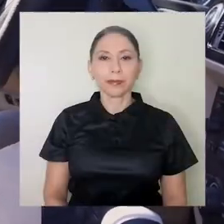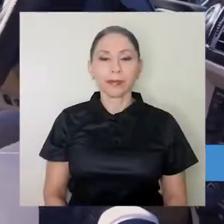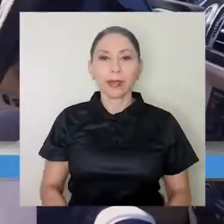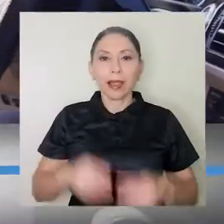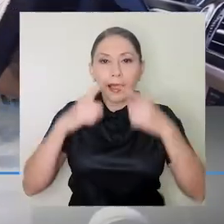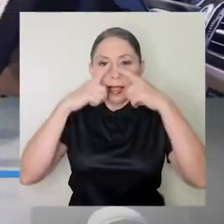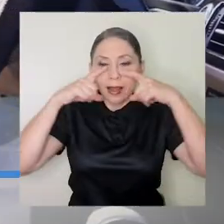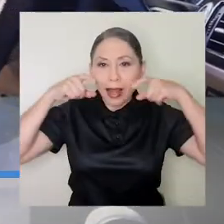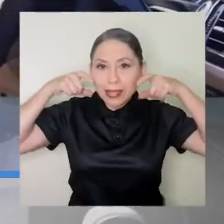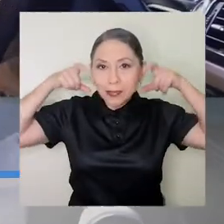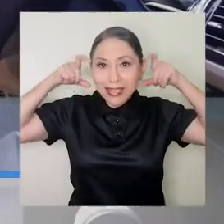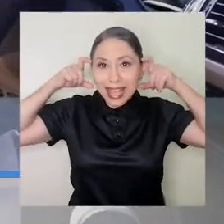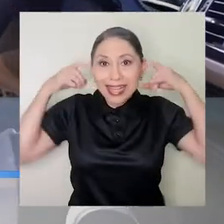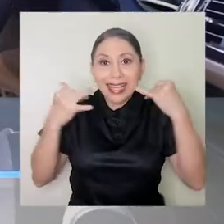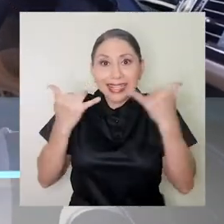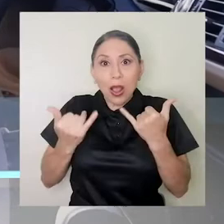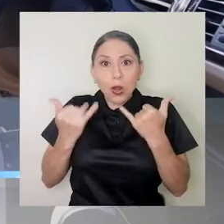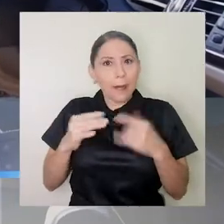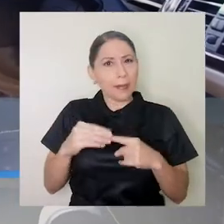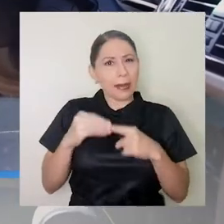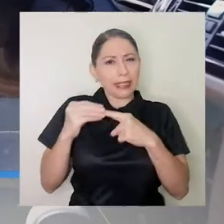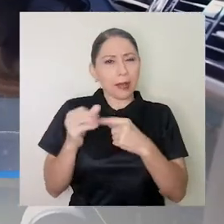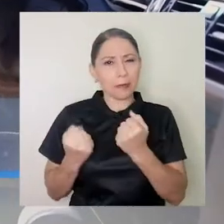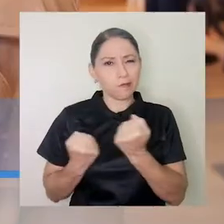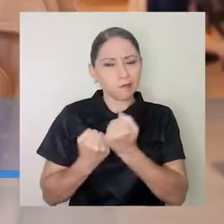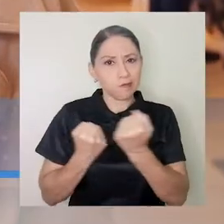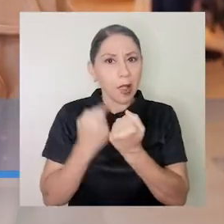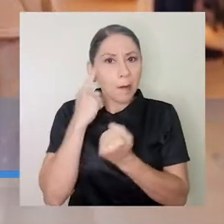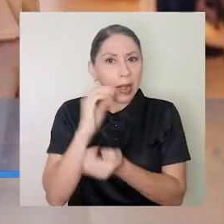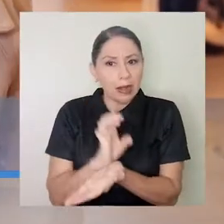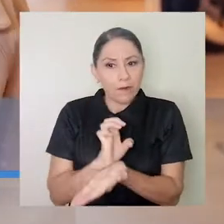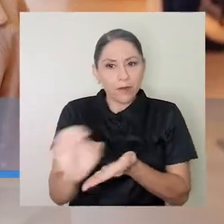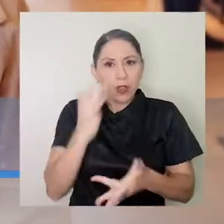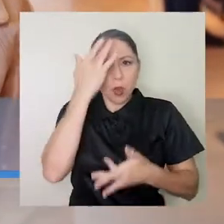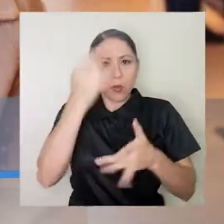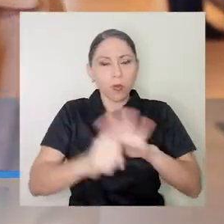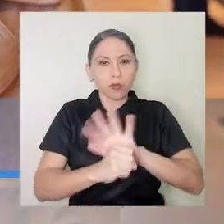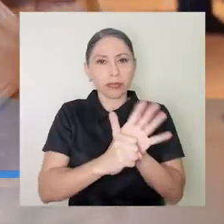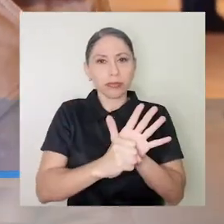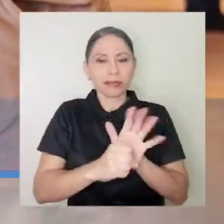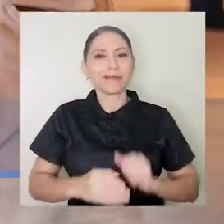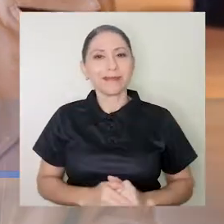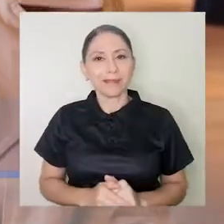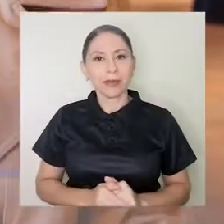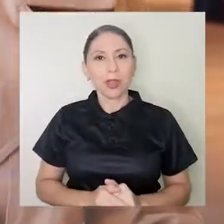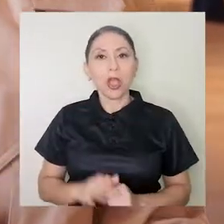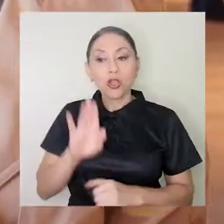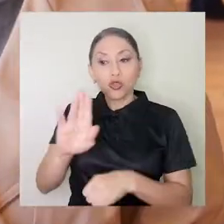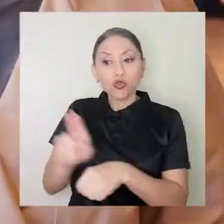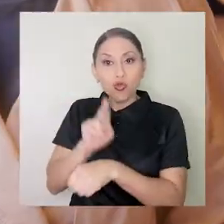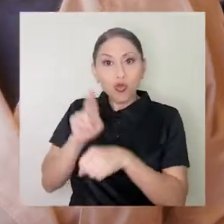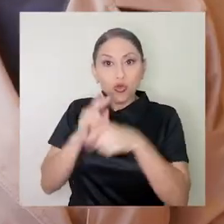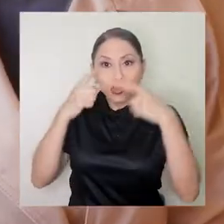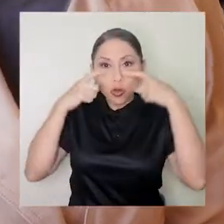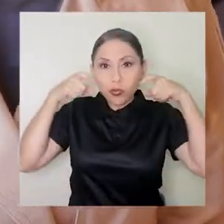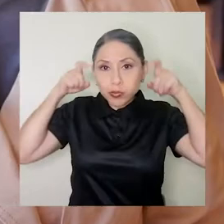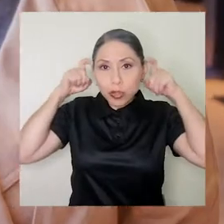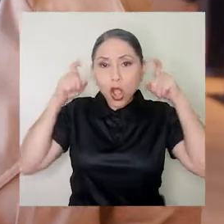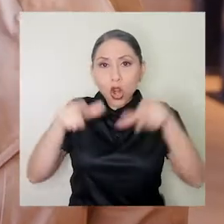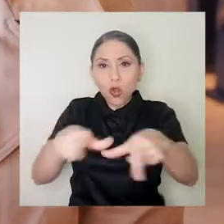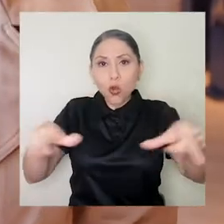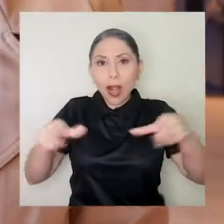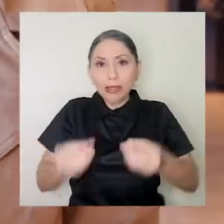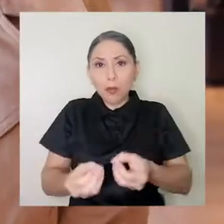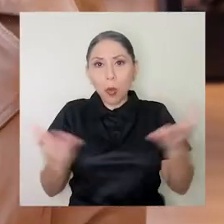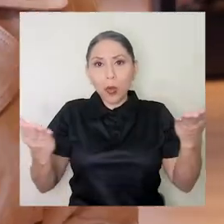Las mascarillas se han convertido en las aliadas principales para el combate contra la COVID-19. Su uso en los espacios